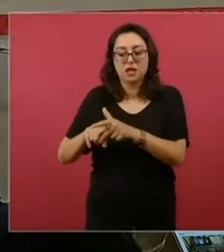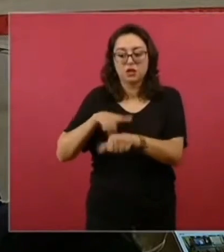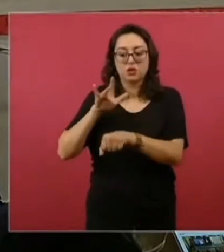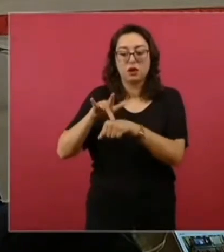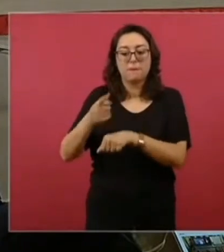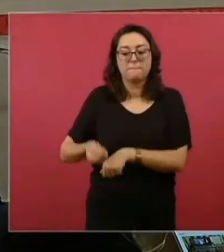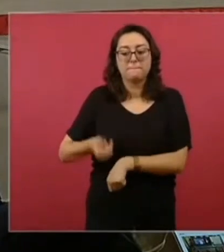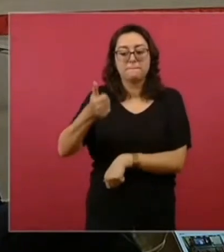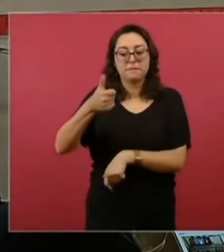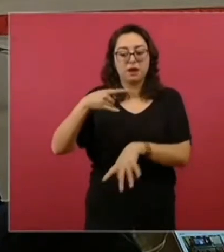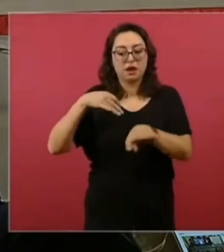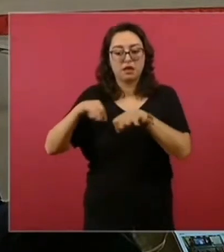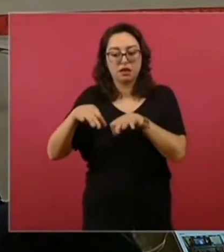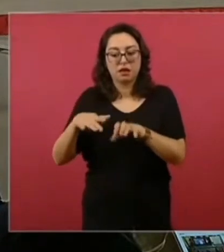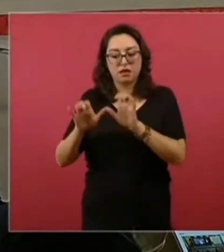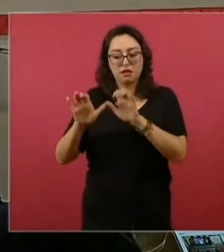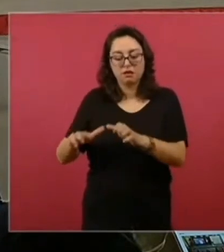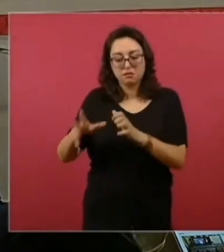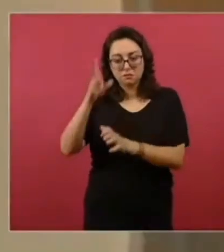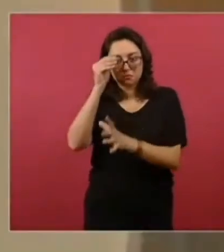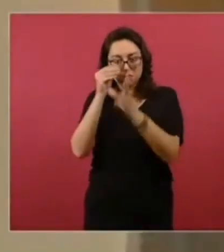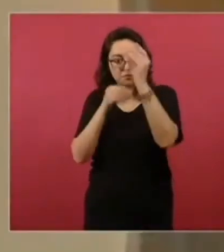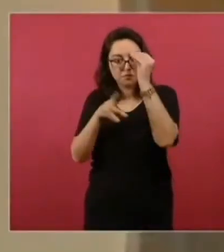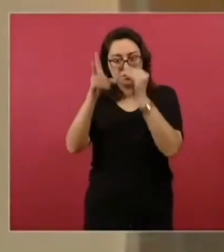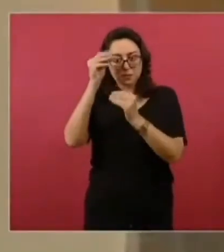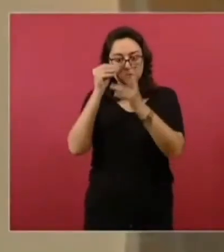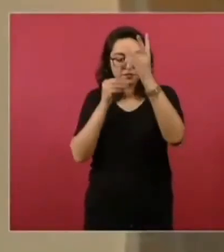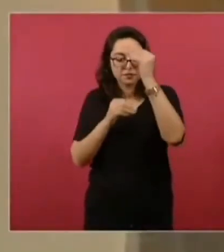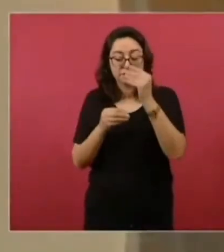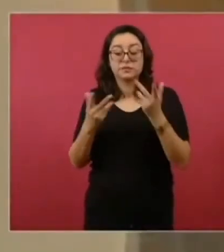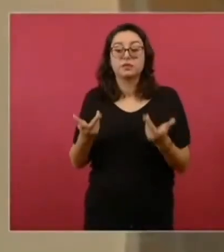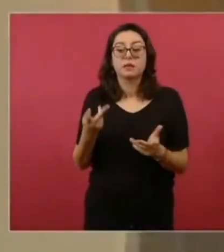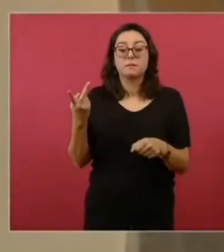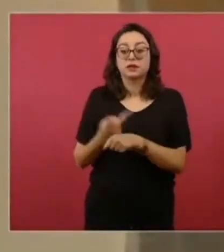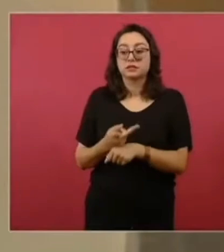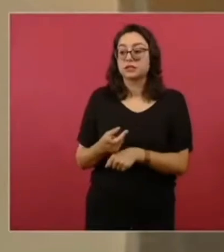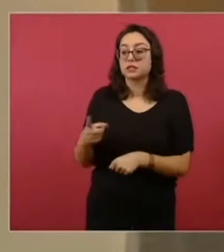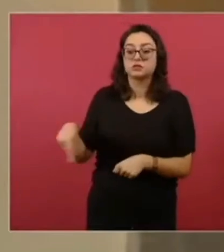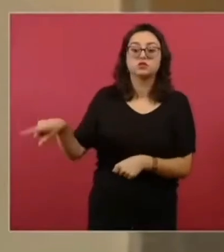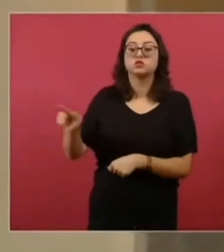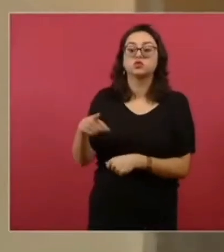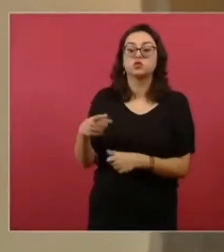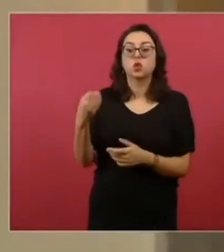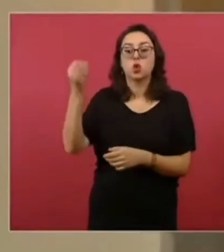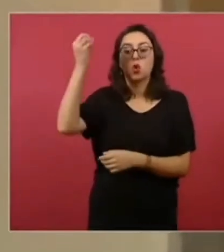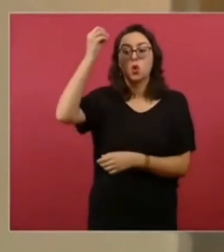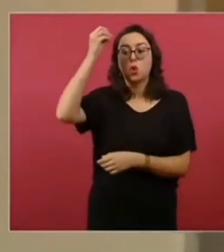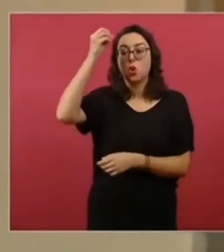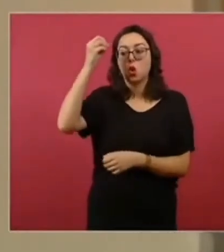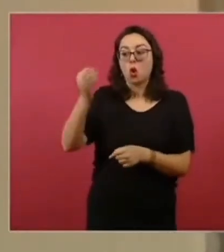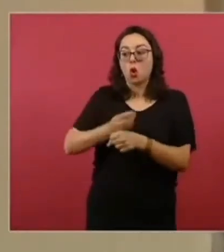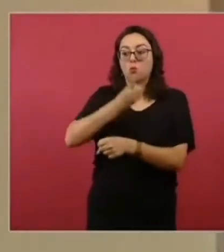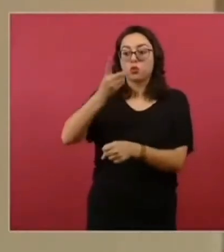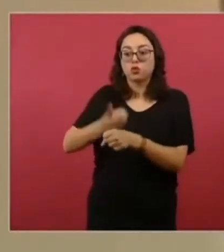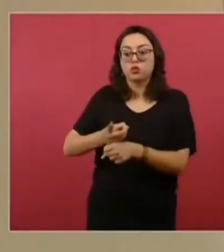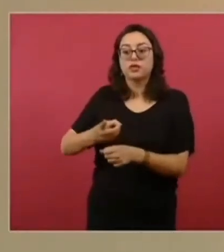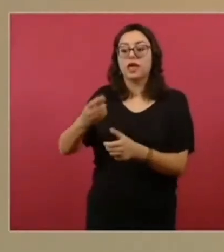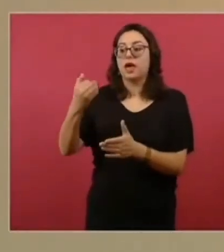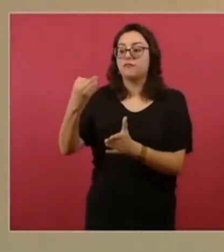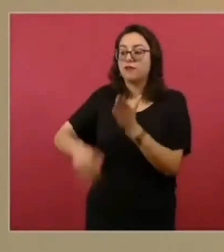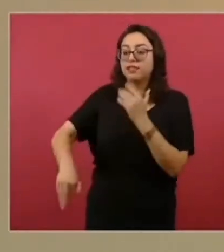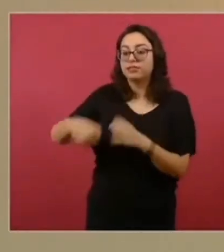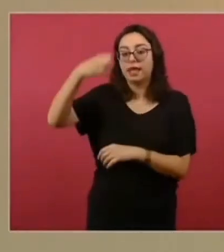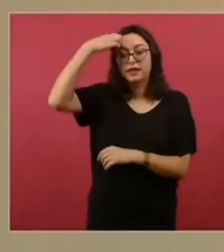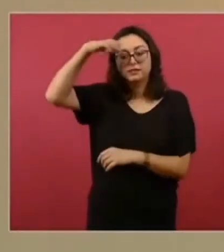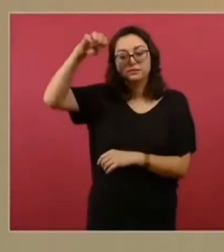incorporarse al mercado laboral, pero no se les otorga porque no tienen experiencia, pero mientras no se les otorga esa oportunidad, nunca van a adquirir la